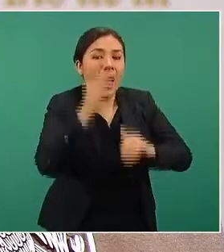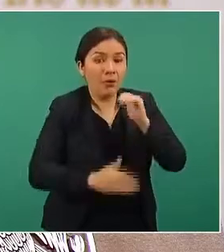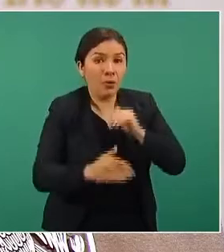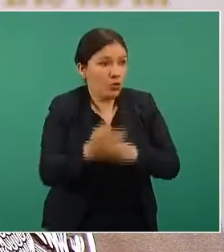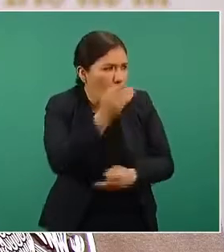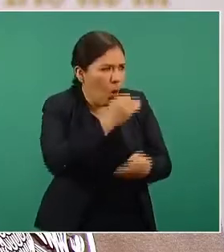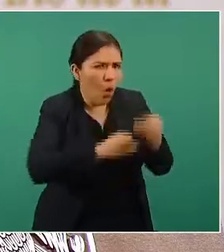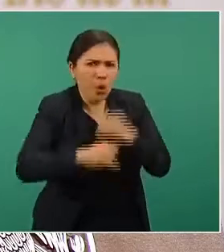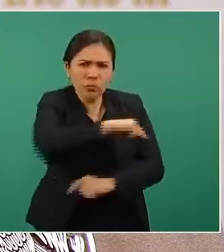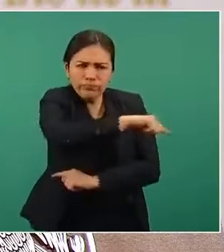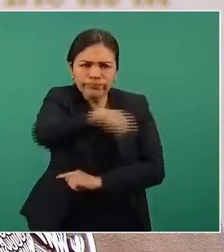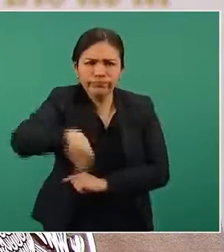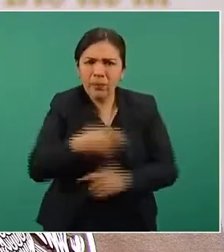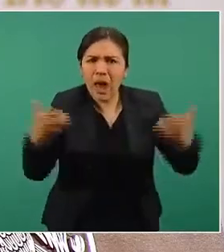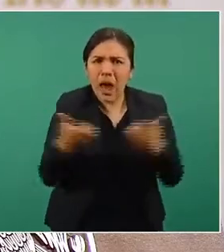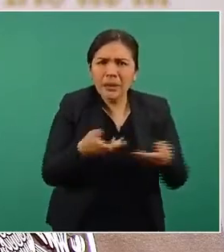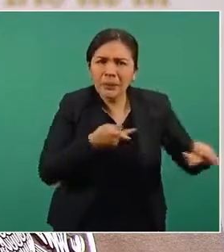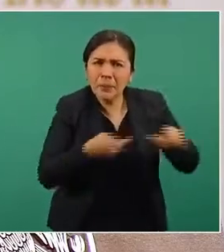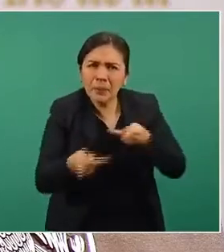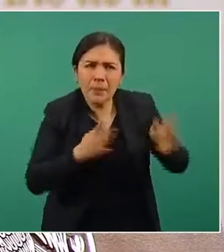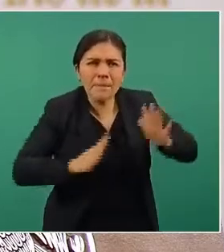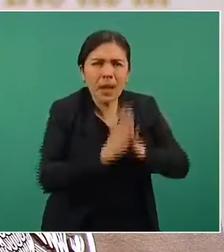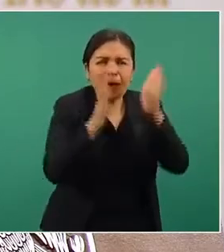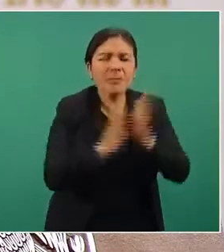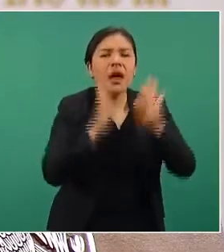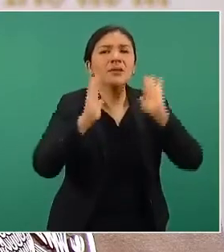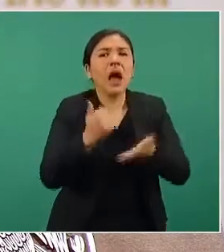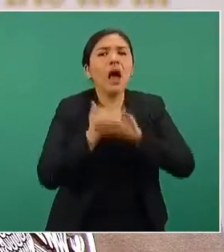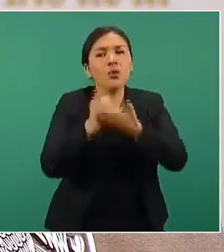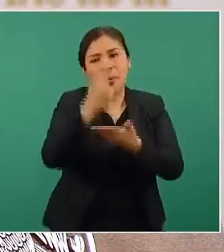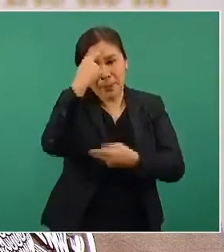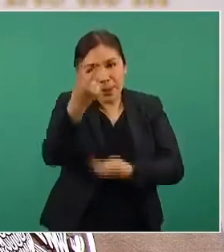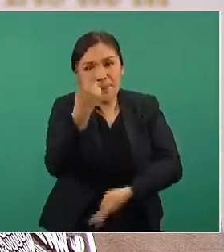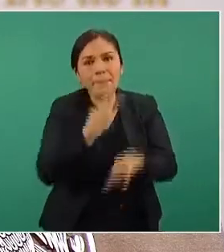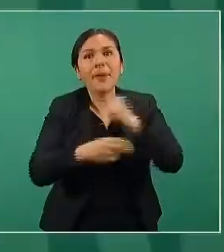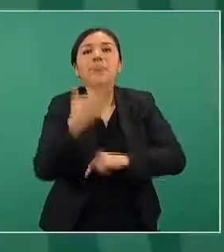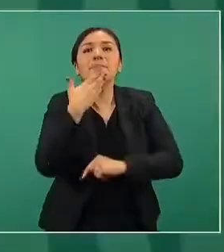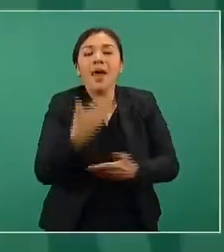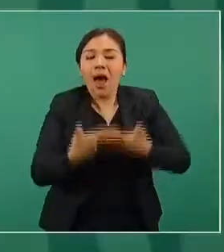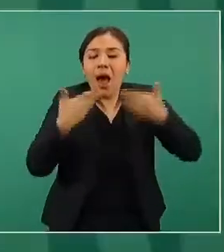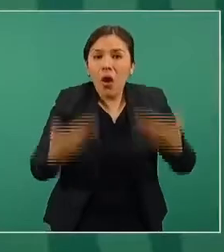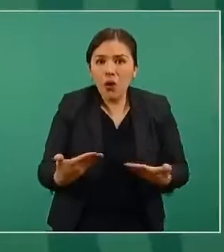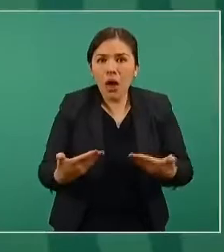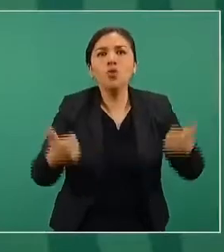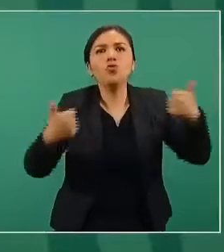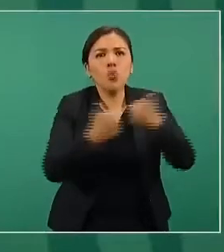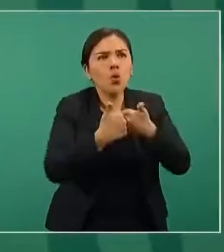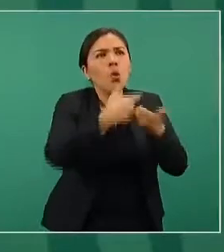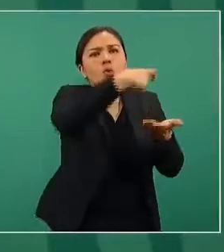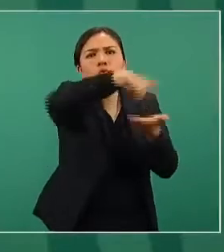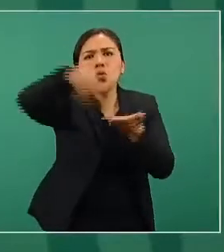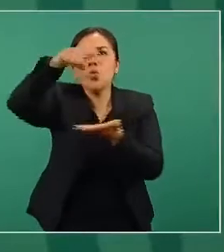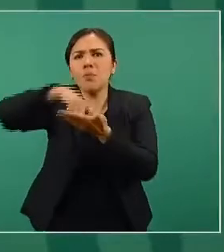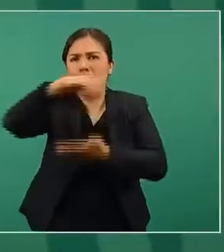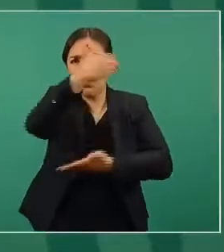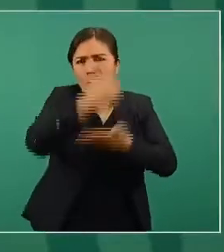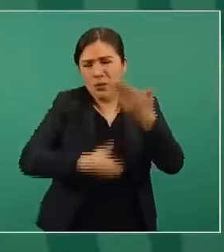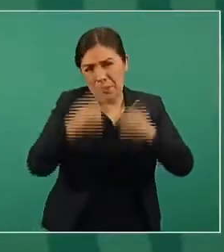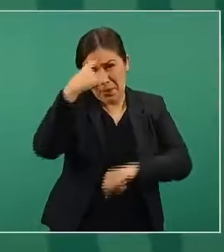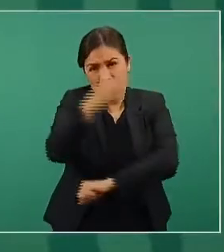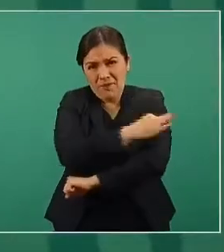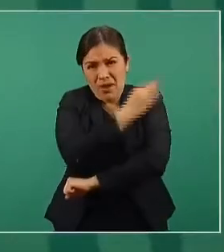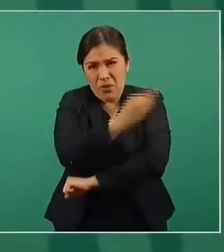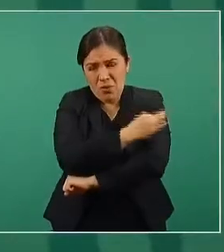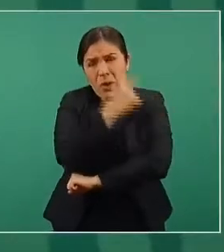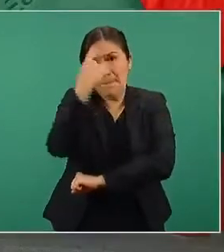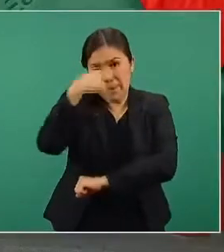participado, hemos ayudado a cimentar este camino. Hemos contratado las vacunas, como ya expresó el señor presidente,